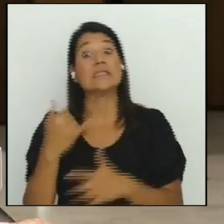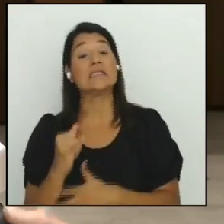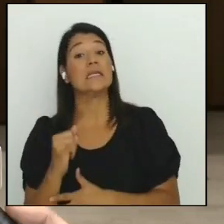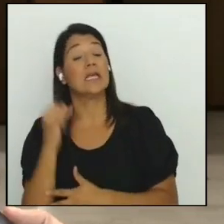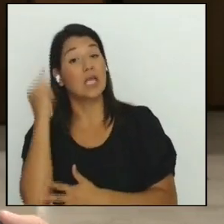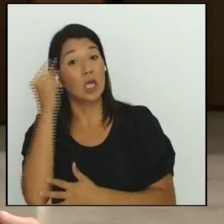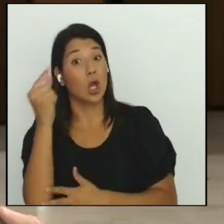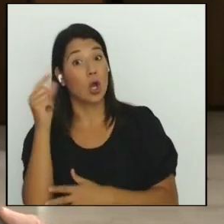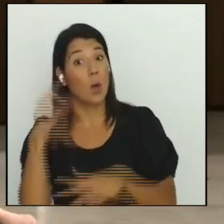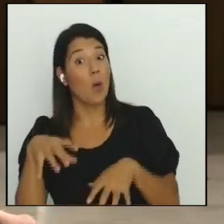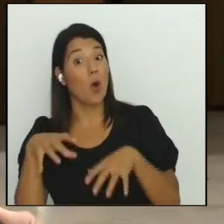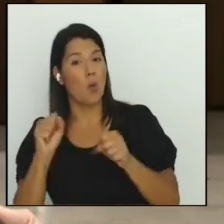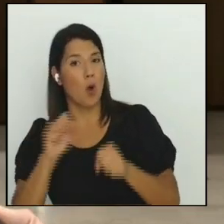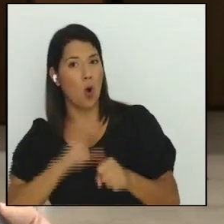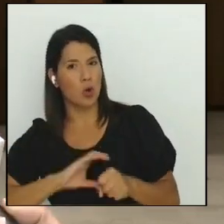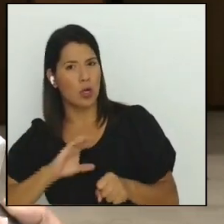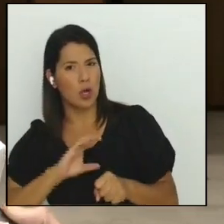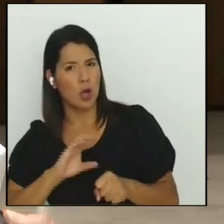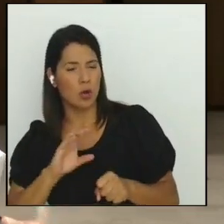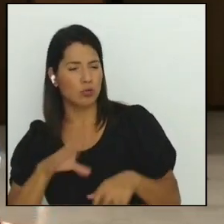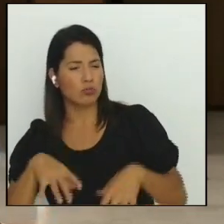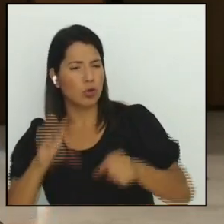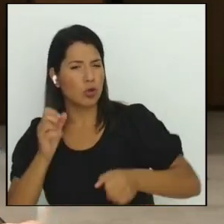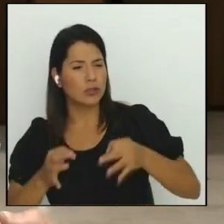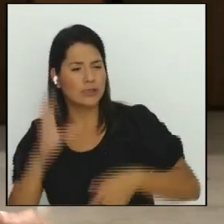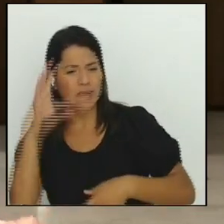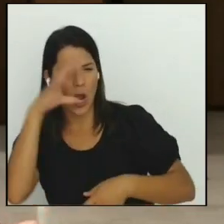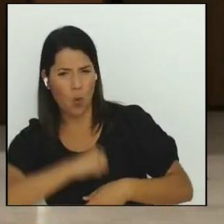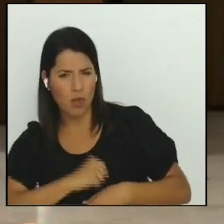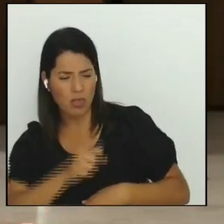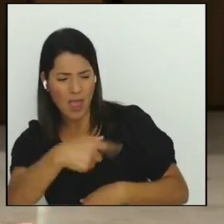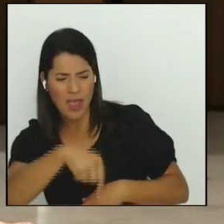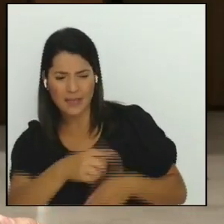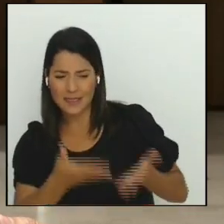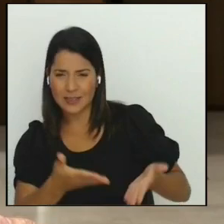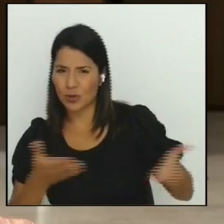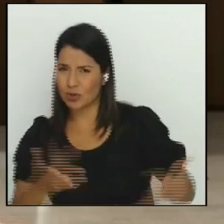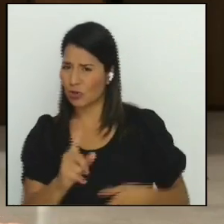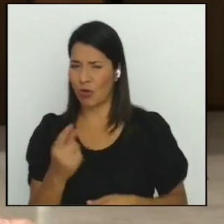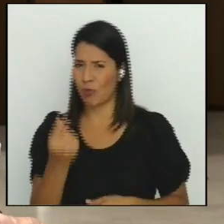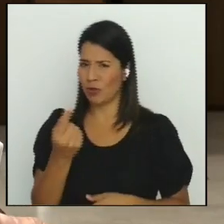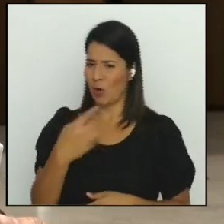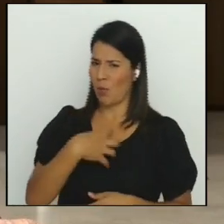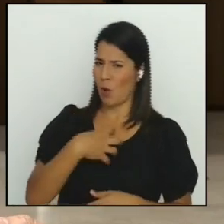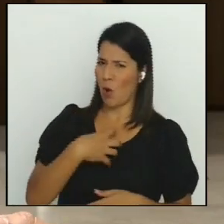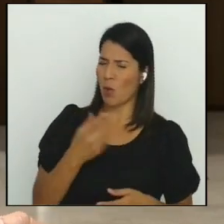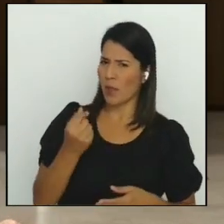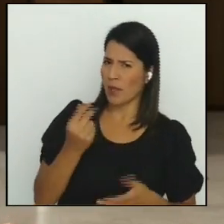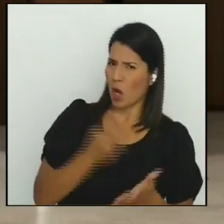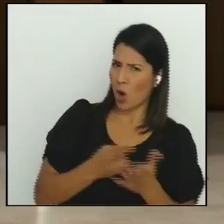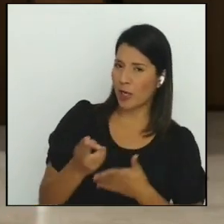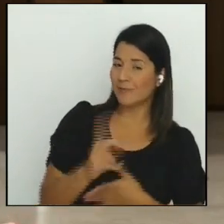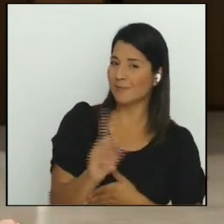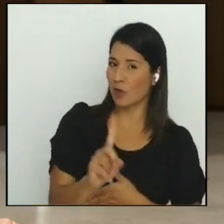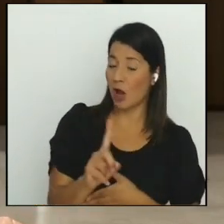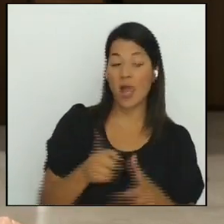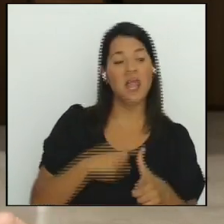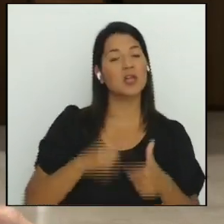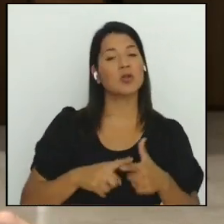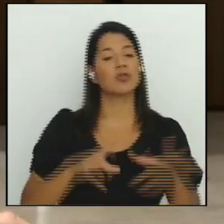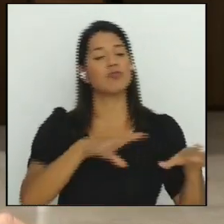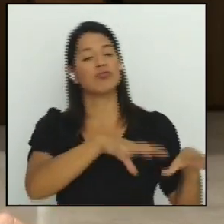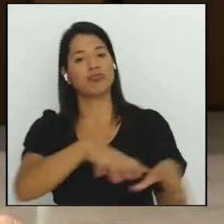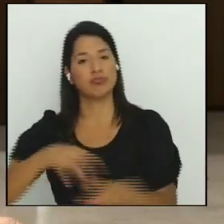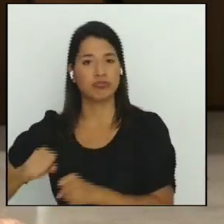organizado, pues obviamente se les quitarán, pero al menos se les retienen y no pueden ser utilizados por el